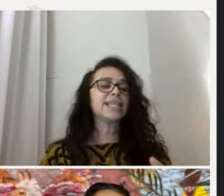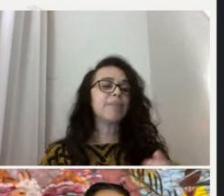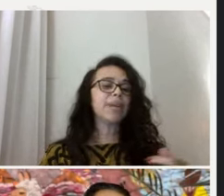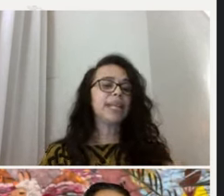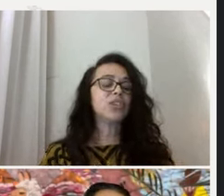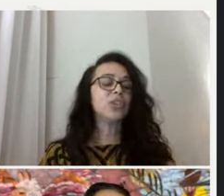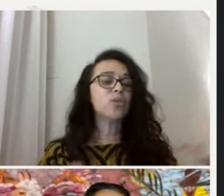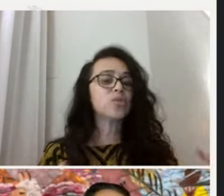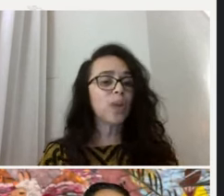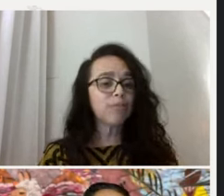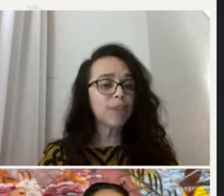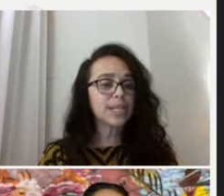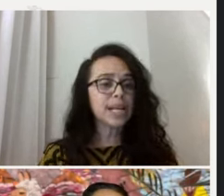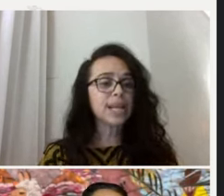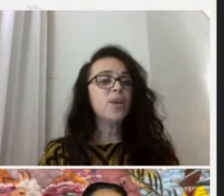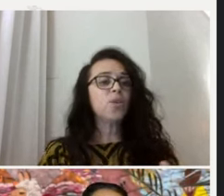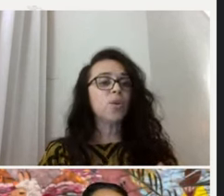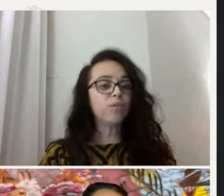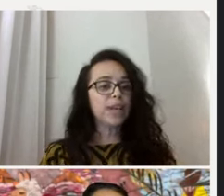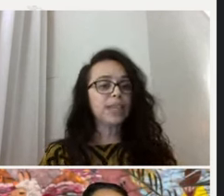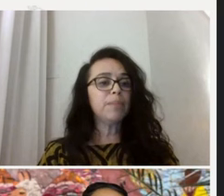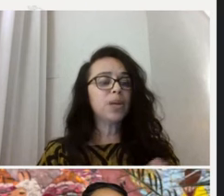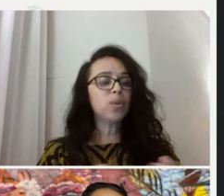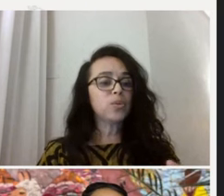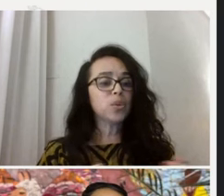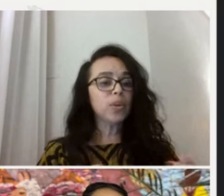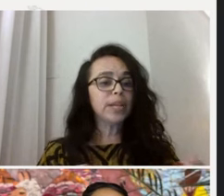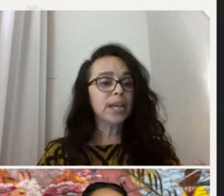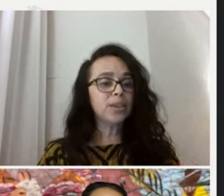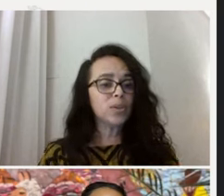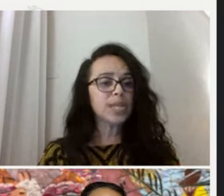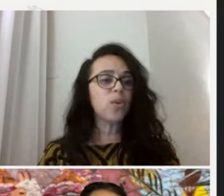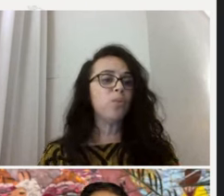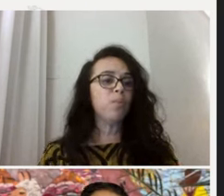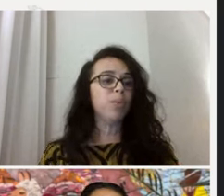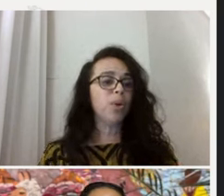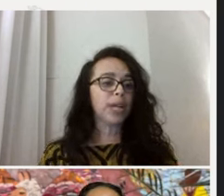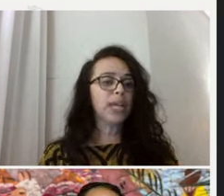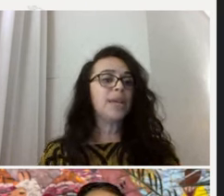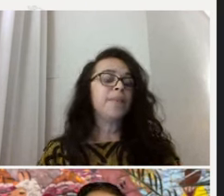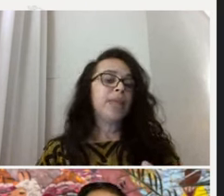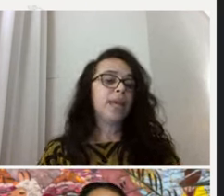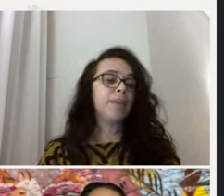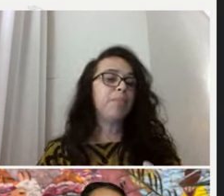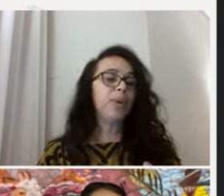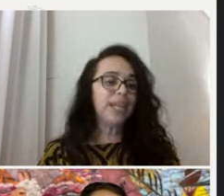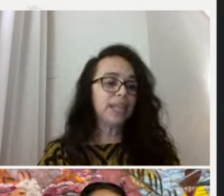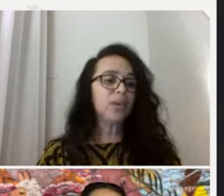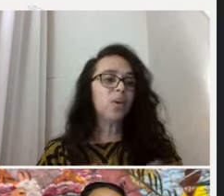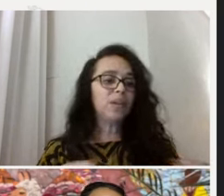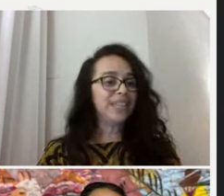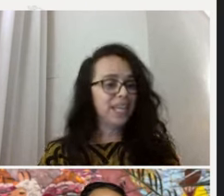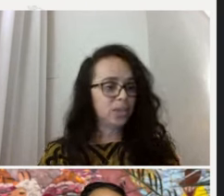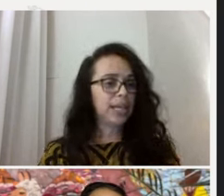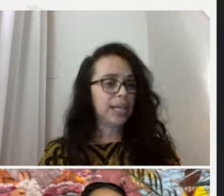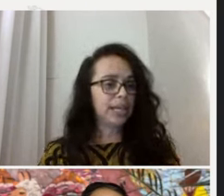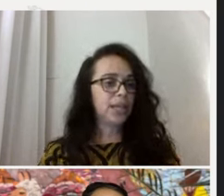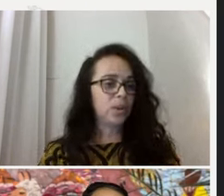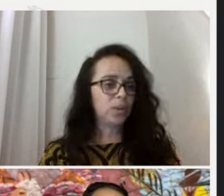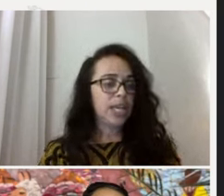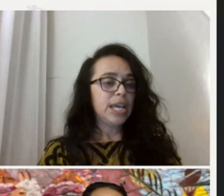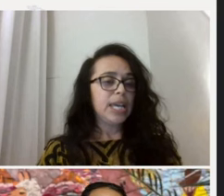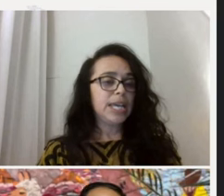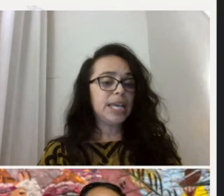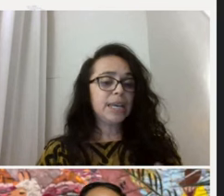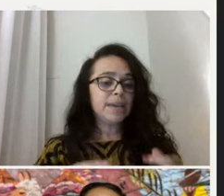la extrema derecha no solo avanza, como va también consolidándose como un bloque político dentro de la